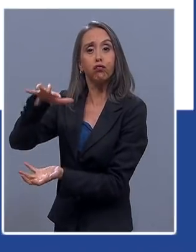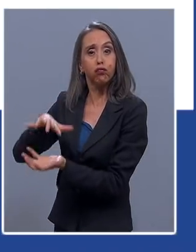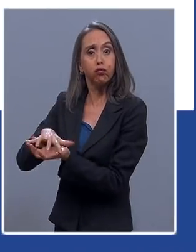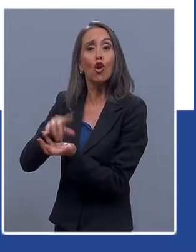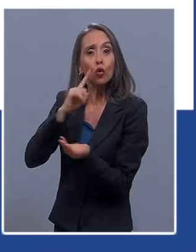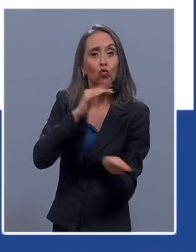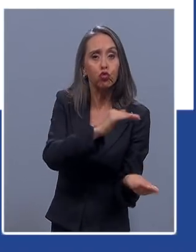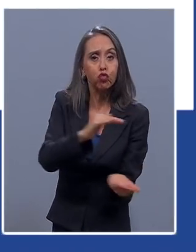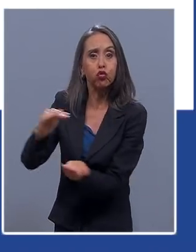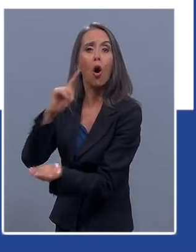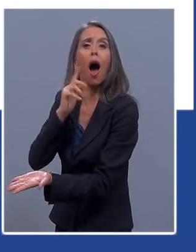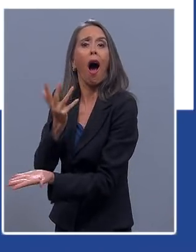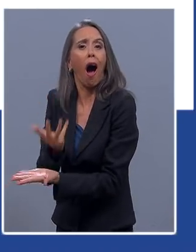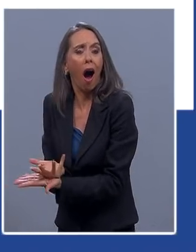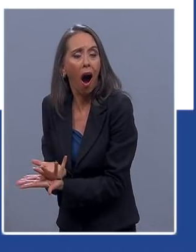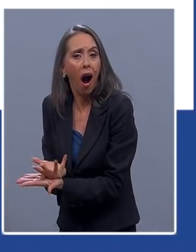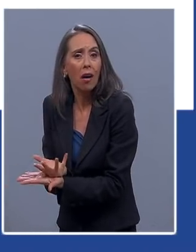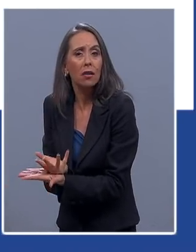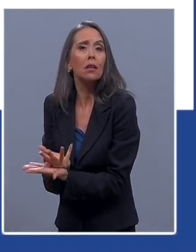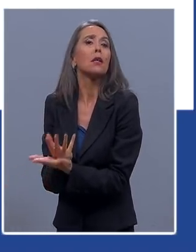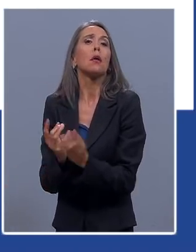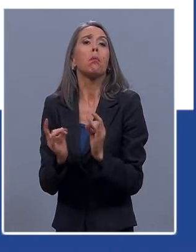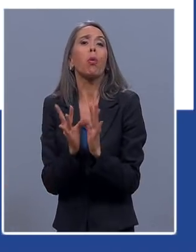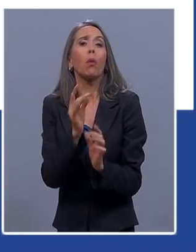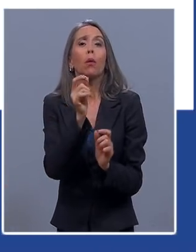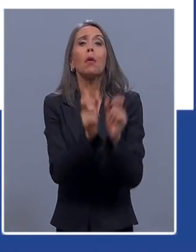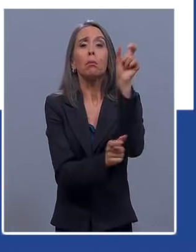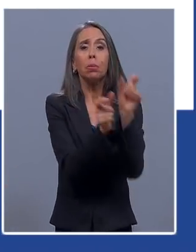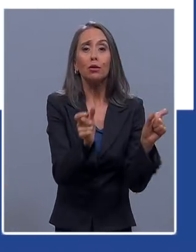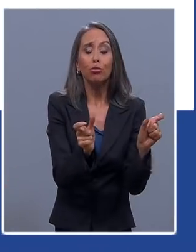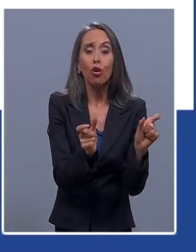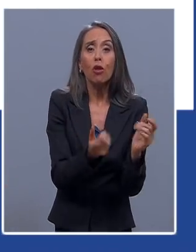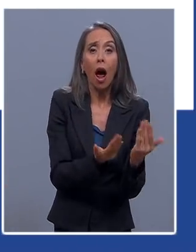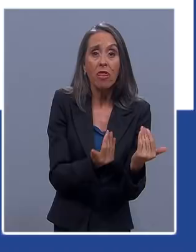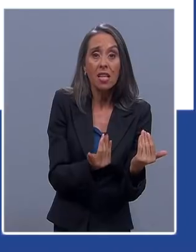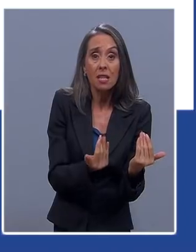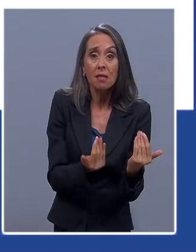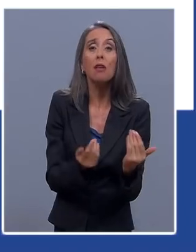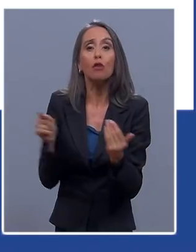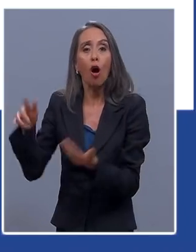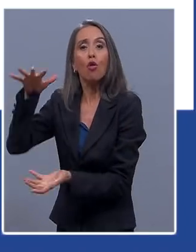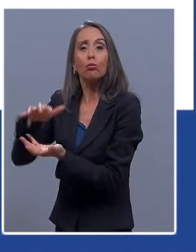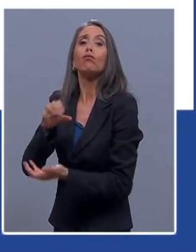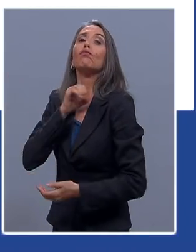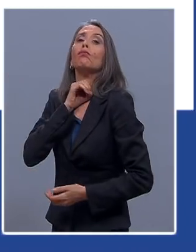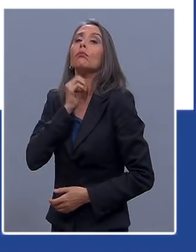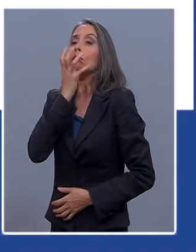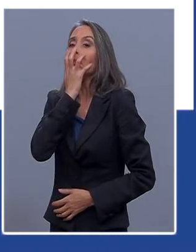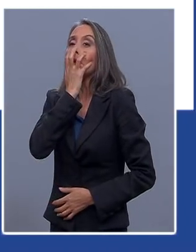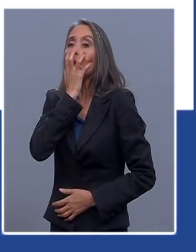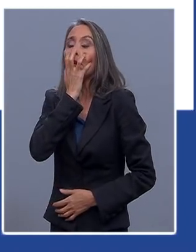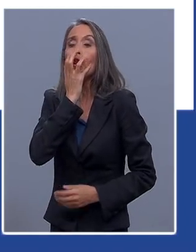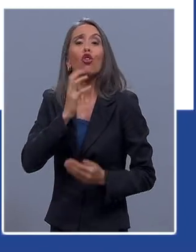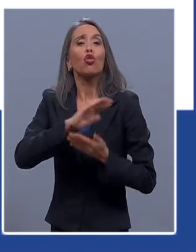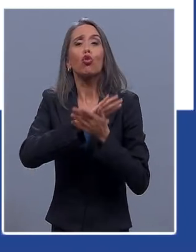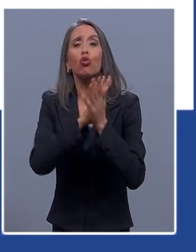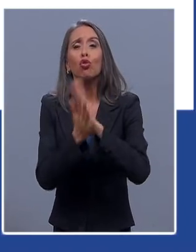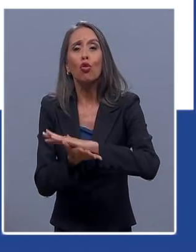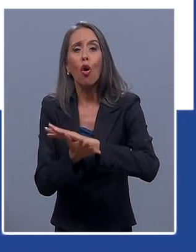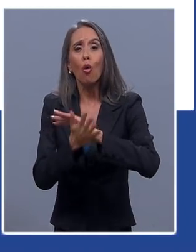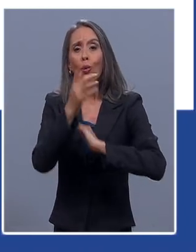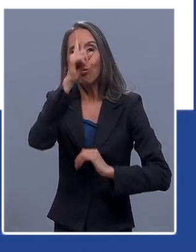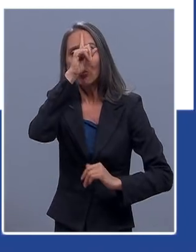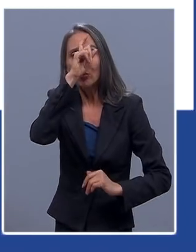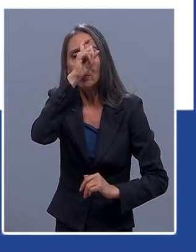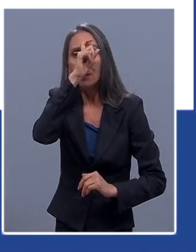disponibles para poder atender las necesidades de quienes lo necesiten en todos los establecimientos de salud